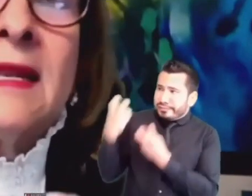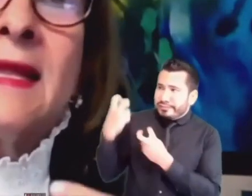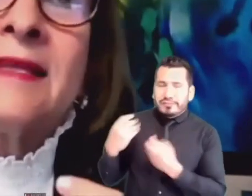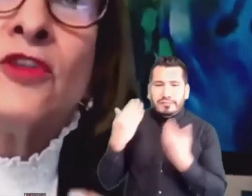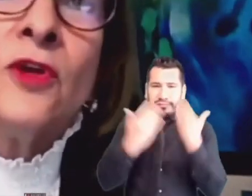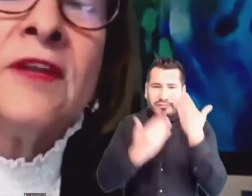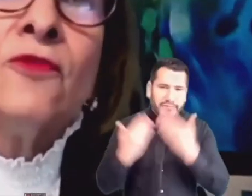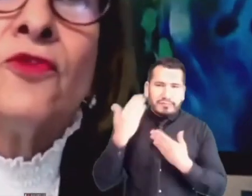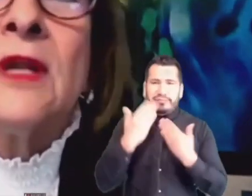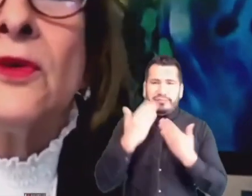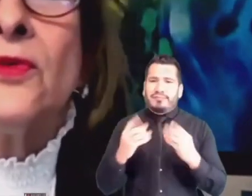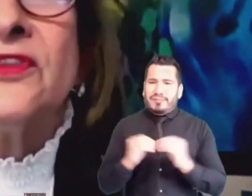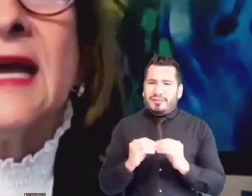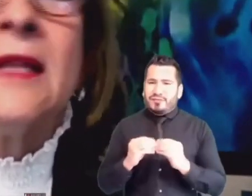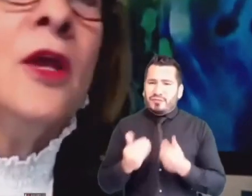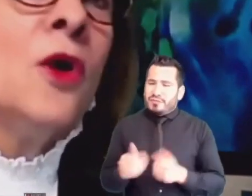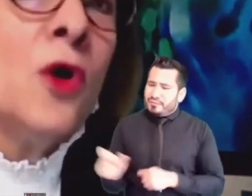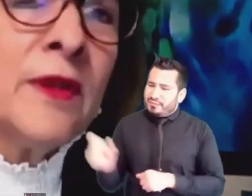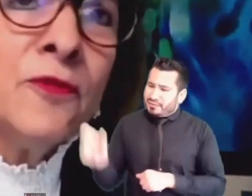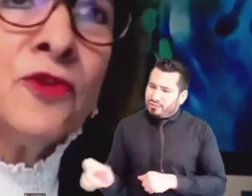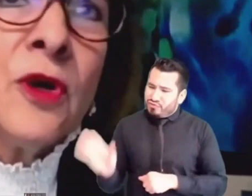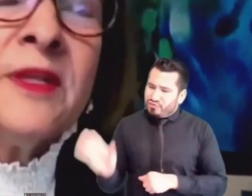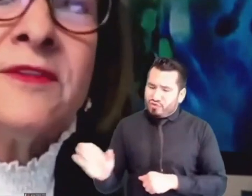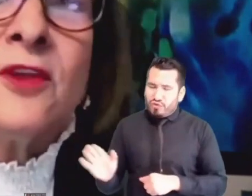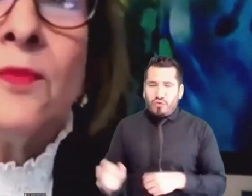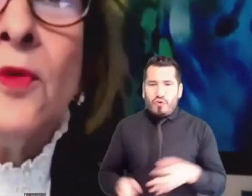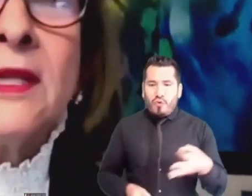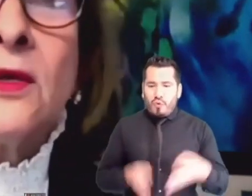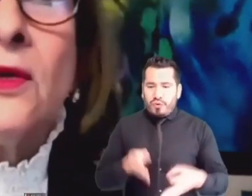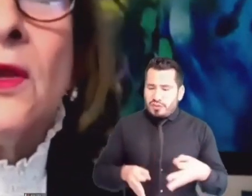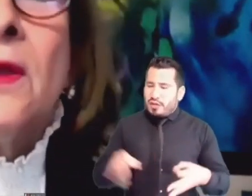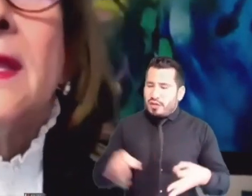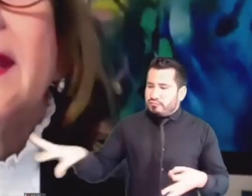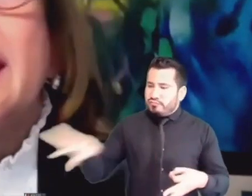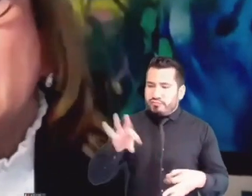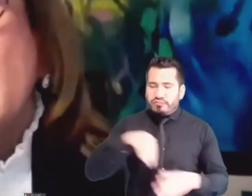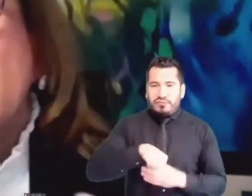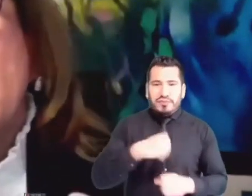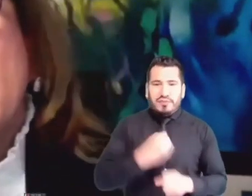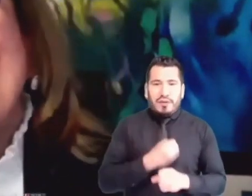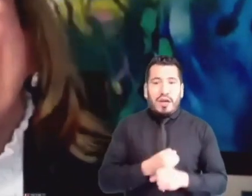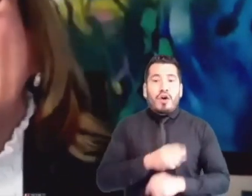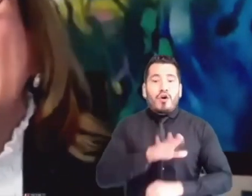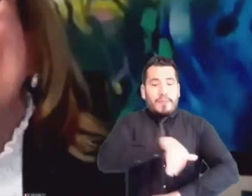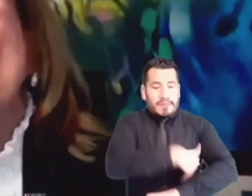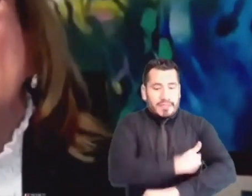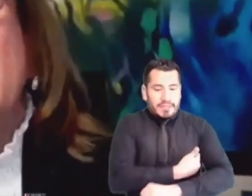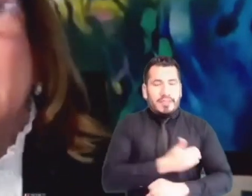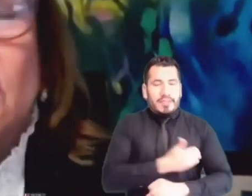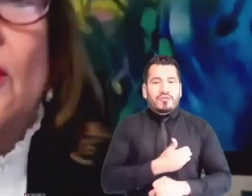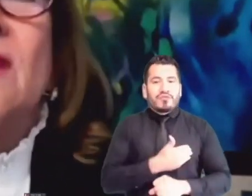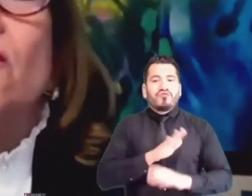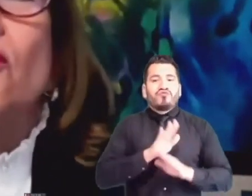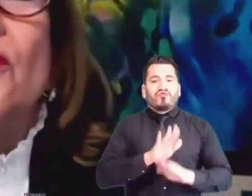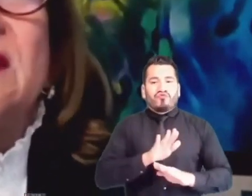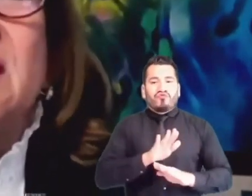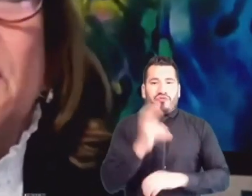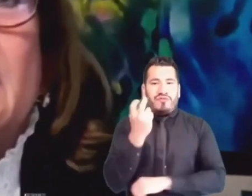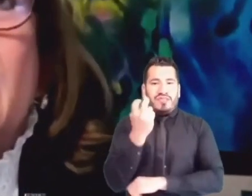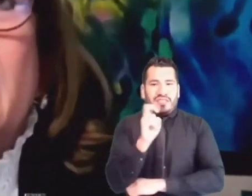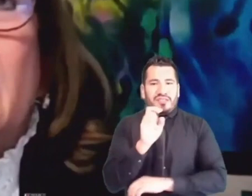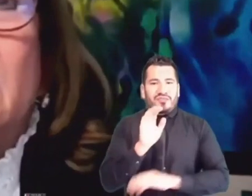entre la elección del funcionario judicial o del funcionario del Ministerio Público y tenerlo paralelo con el ejercicio de la función